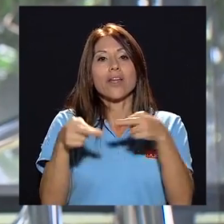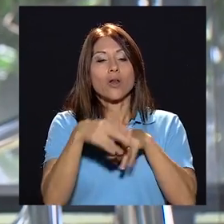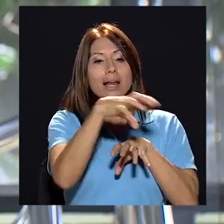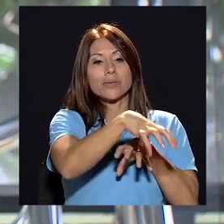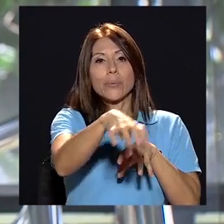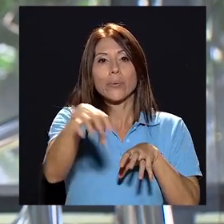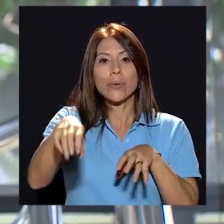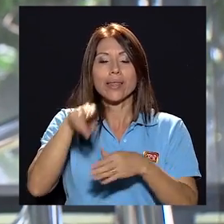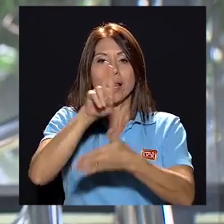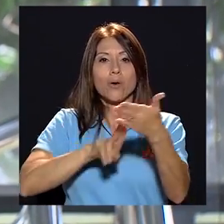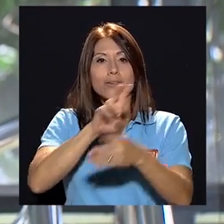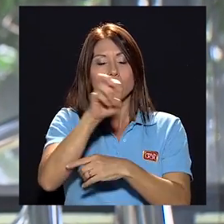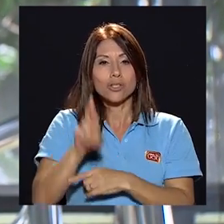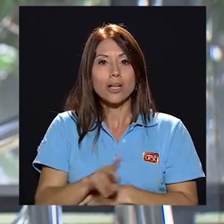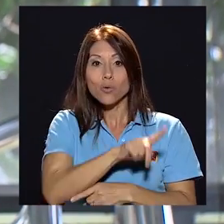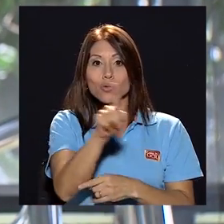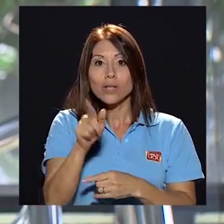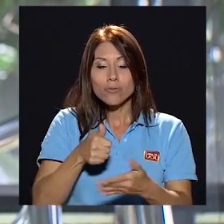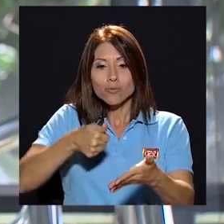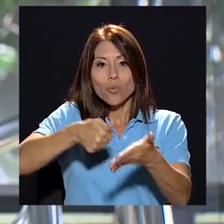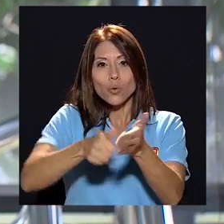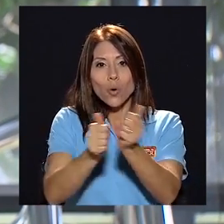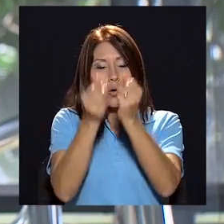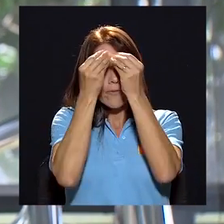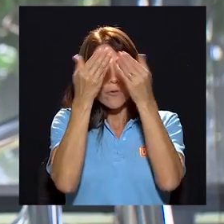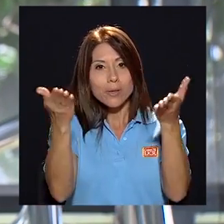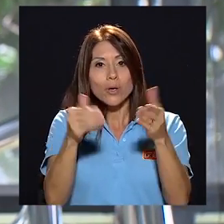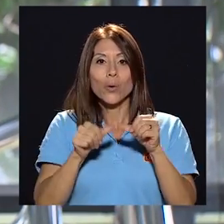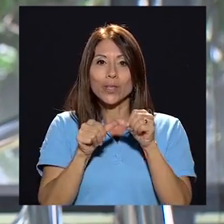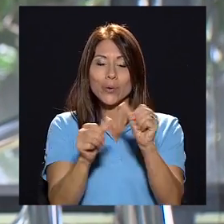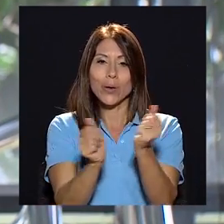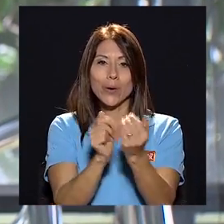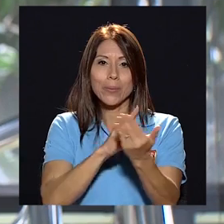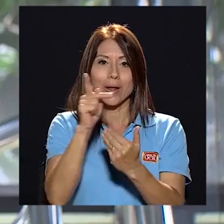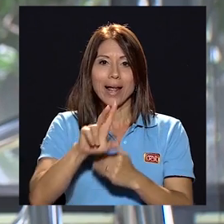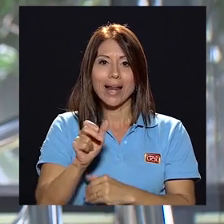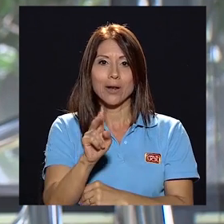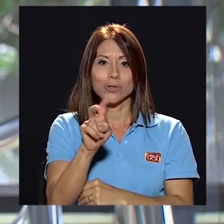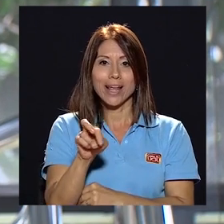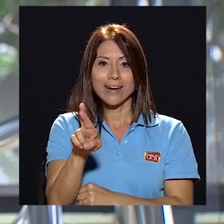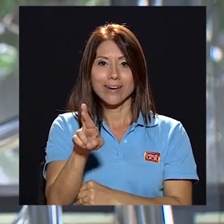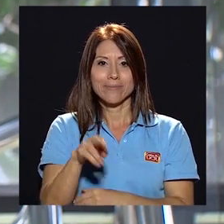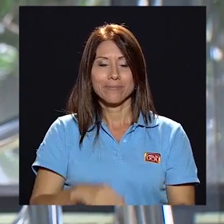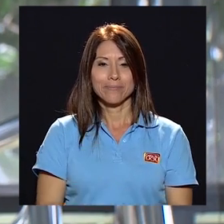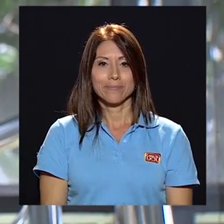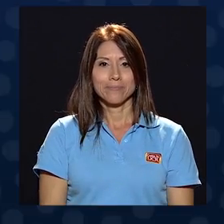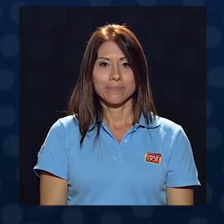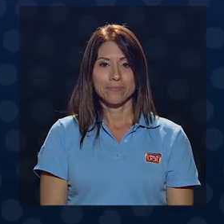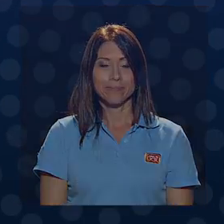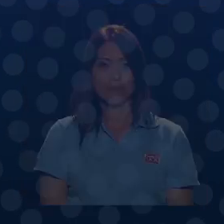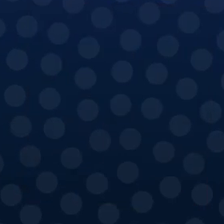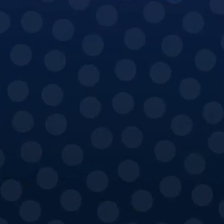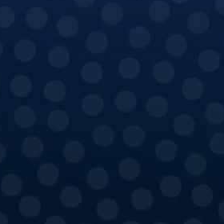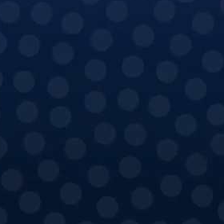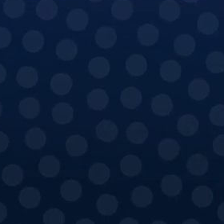en las sedes regionales de la universidad de Costa Rica y ejerza su voto informado continúe con la programación de canal UCR